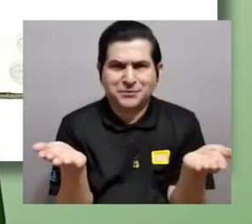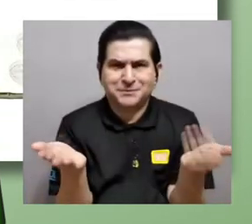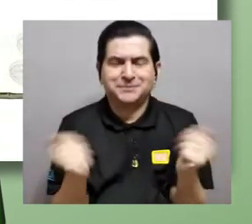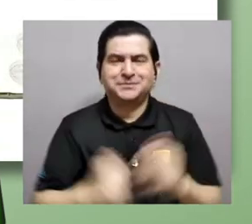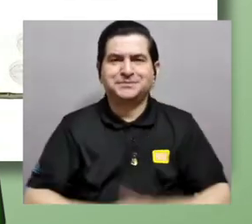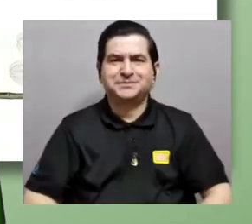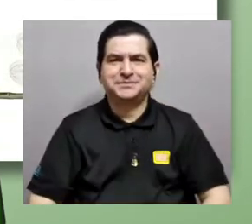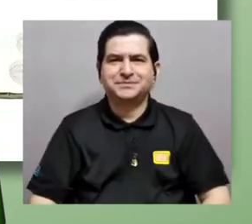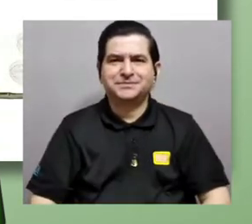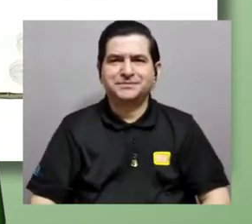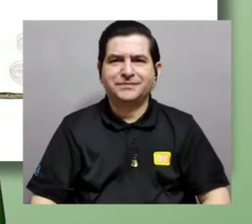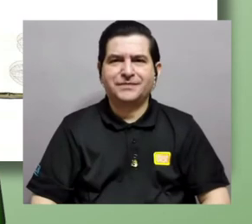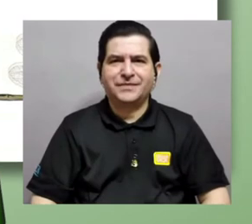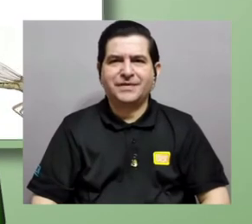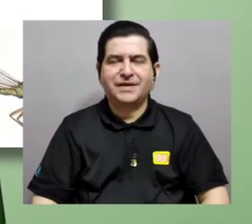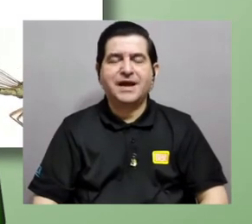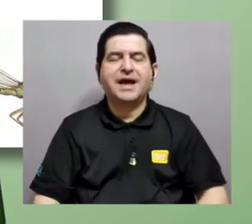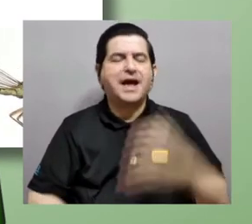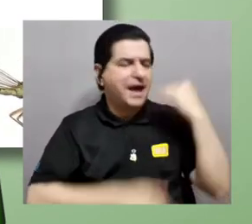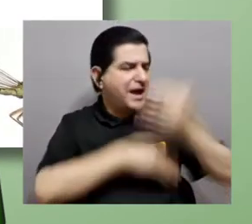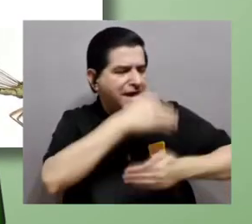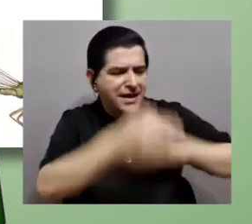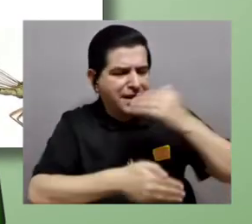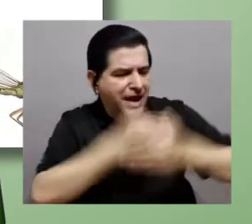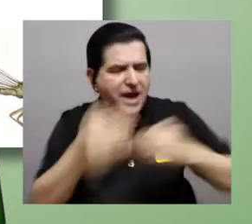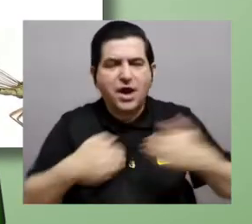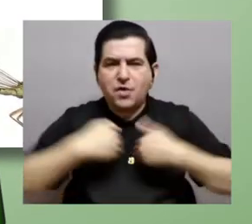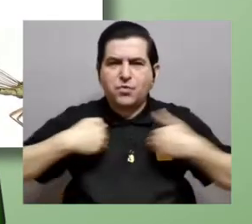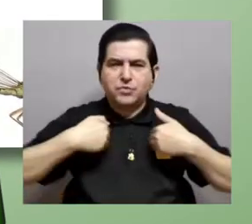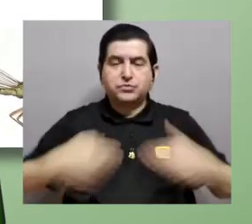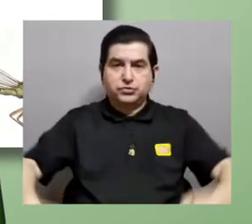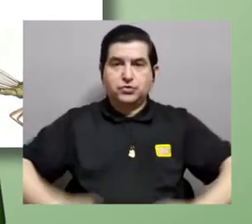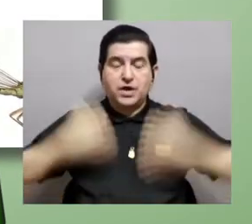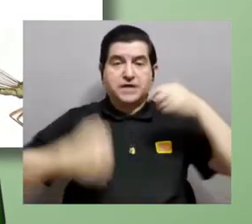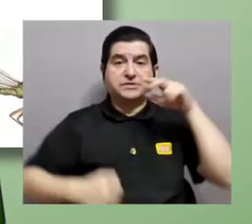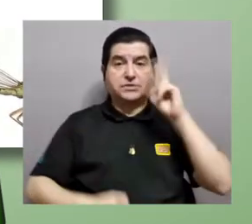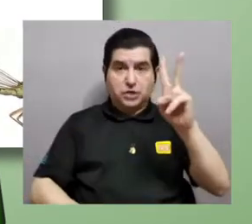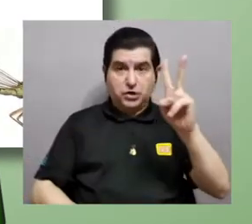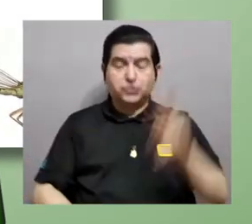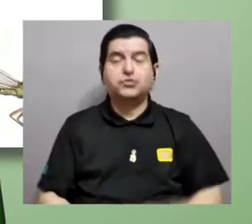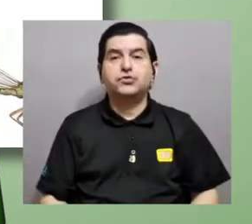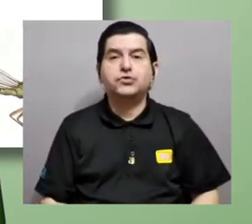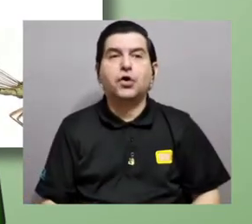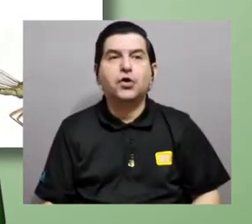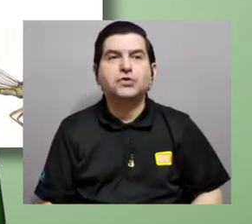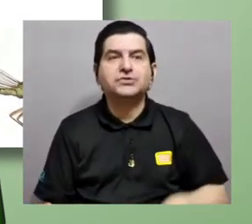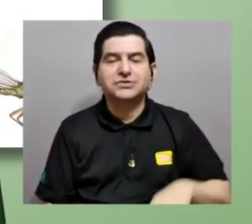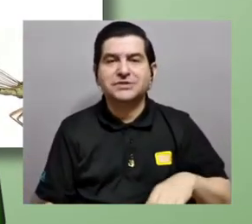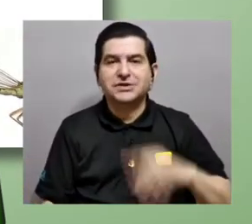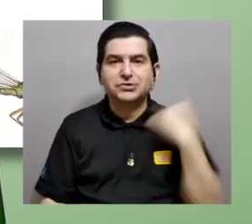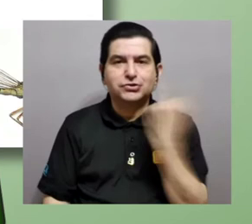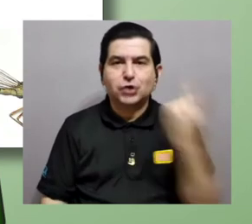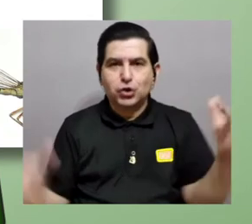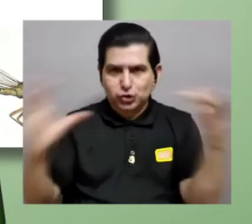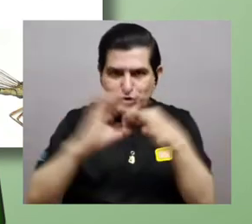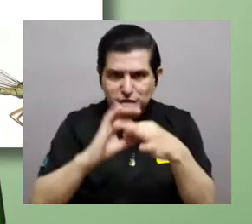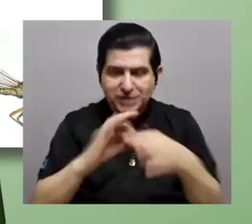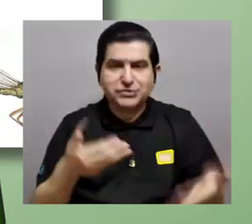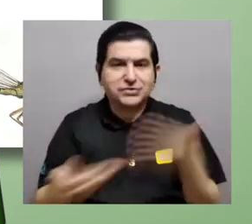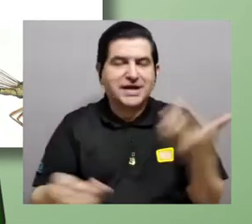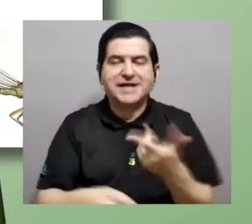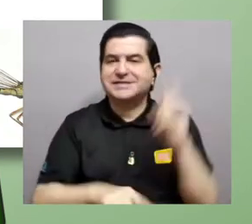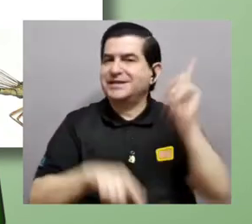En la evolución de los animales, parece que la existencia de dos sexos y únicamente dos sexos es casi inevitable.